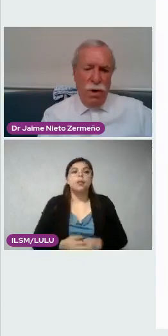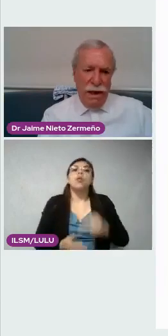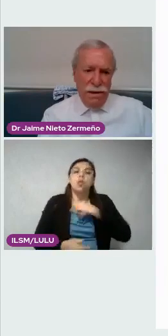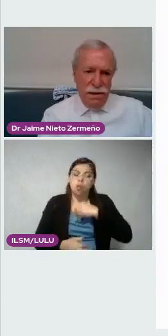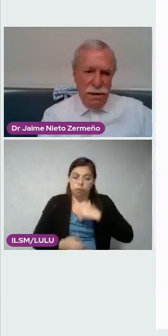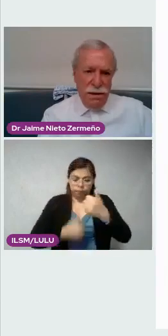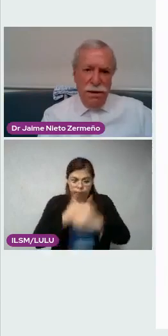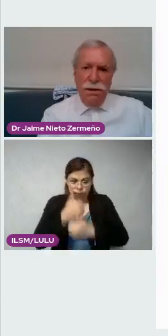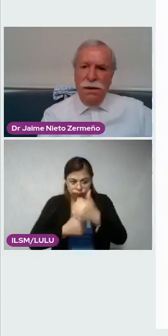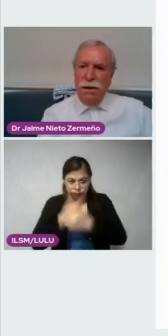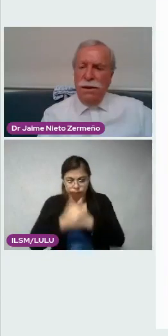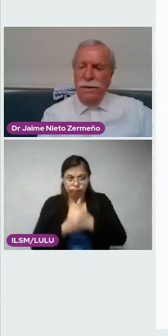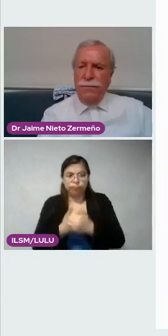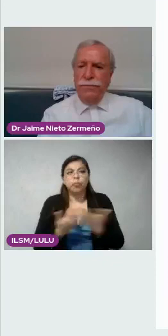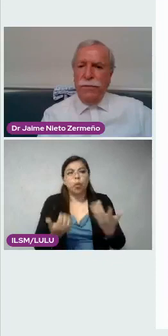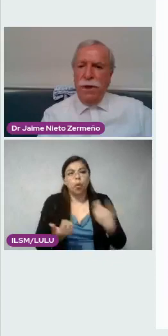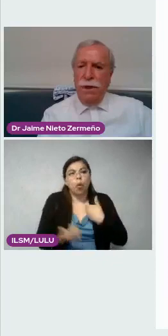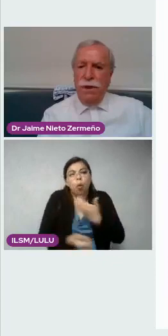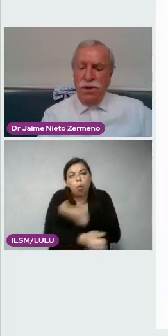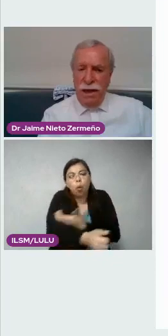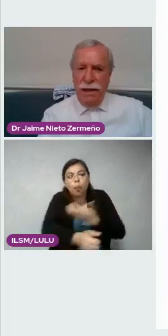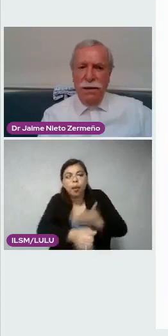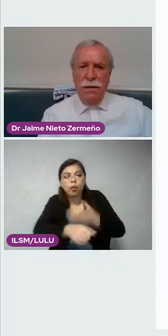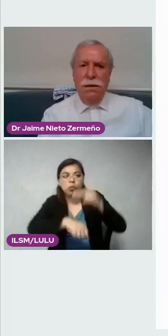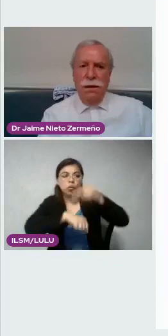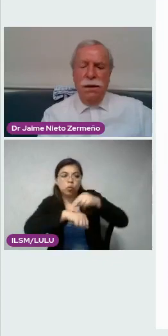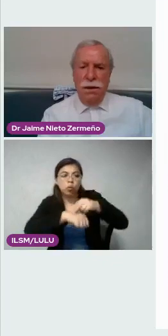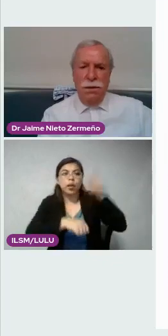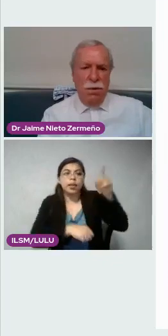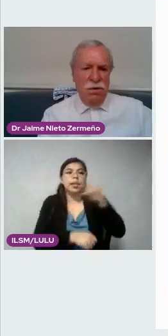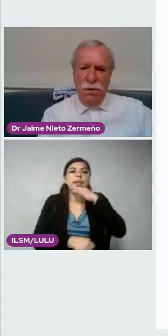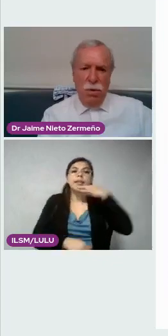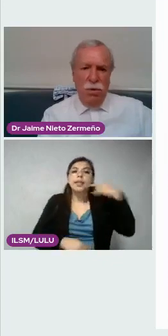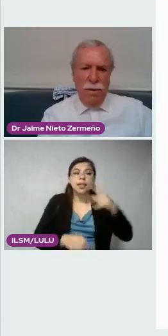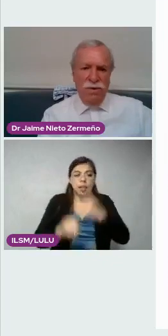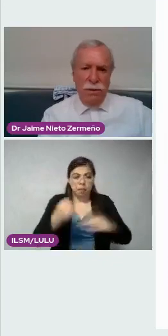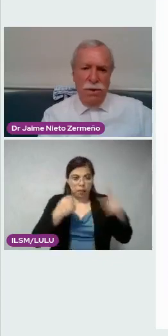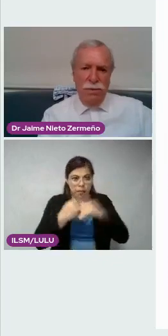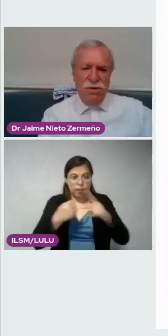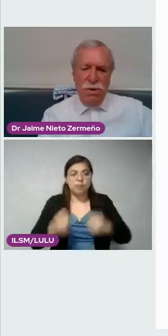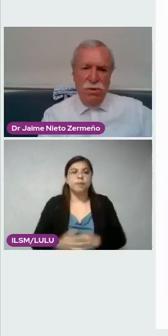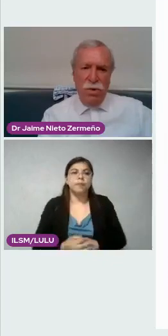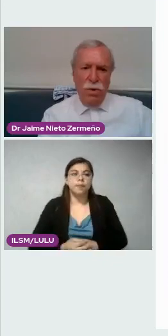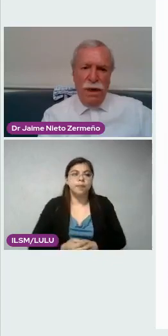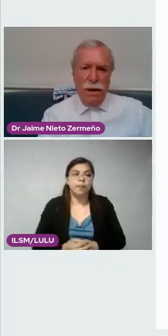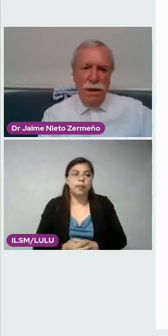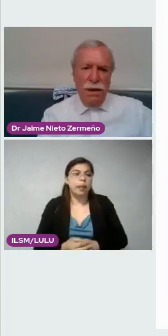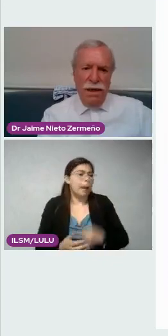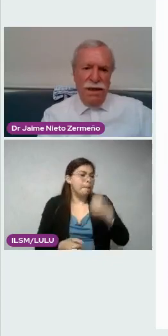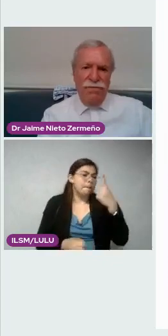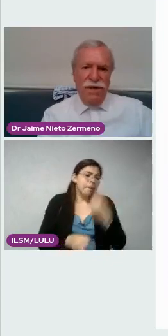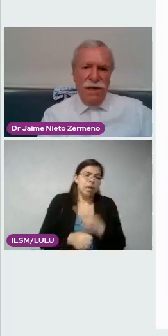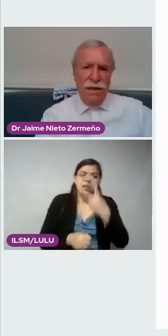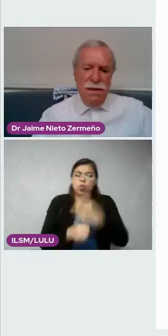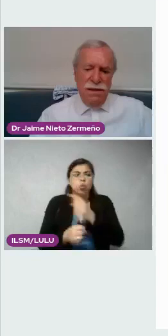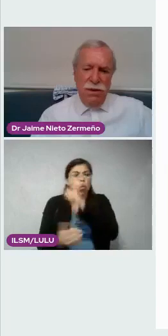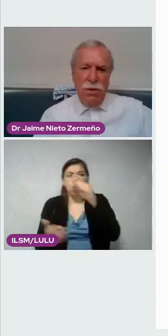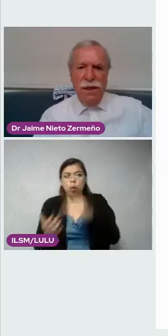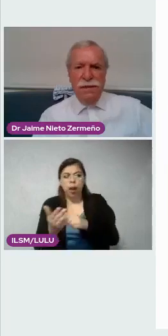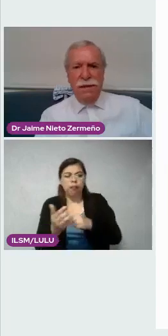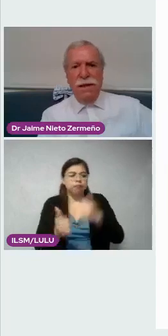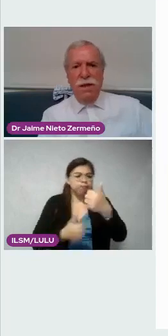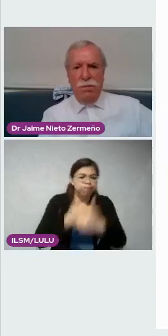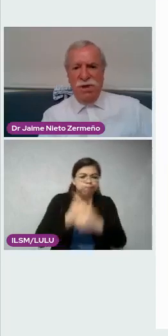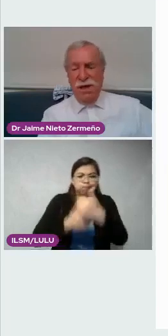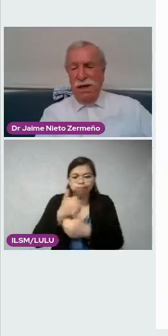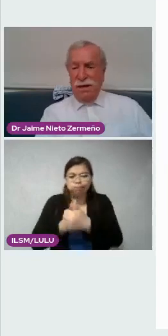unos colegas de Chile, pero ocupamos el primer y segundo lugar, y a la fecha, sin